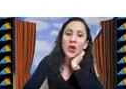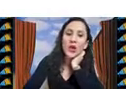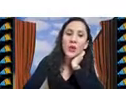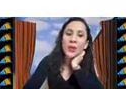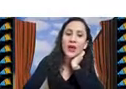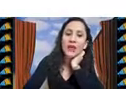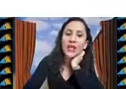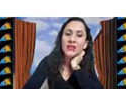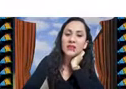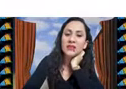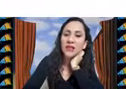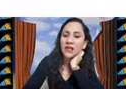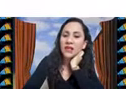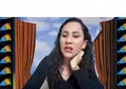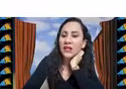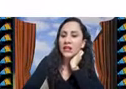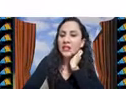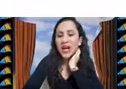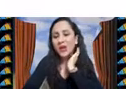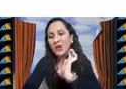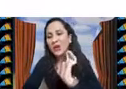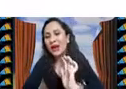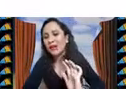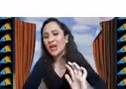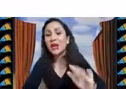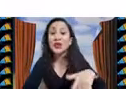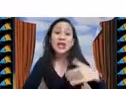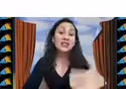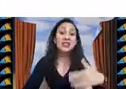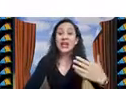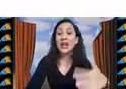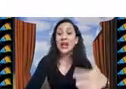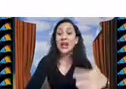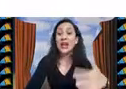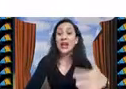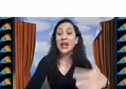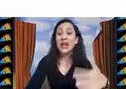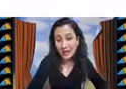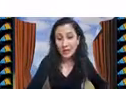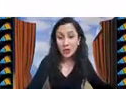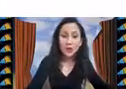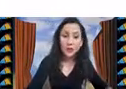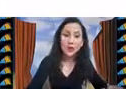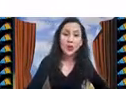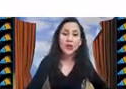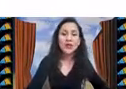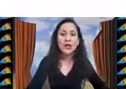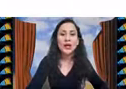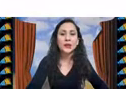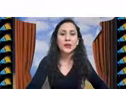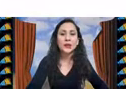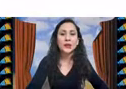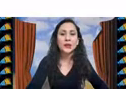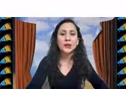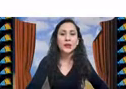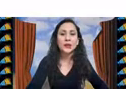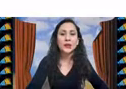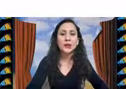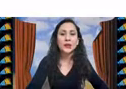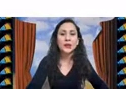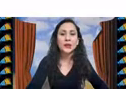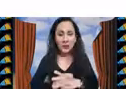bien pero a lo mejor para otras ya no le va a ir bien o ya ni siquiera aplicaría un método muy enfocado, ¿no?